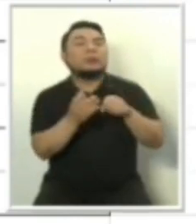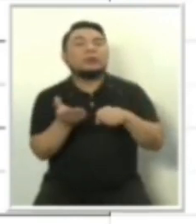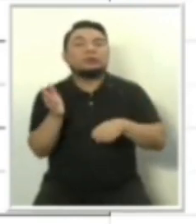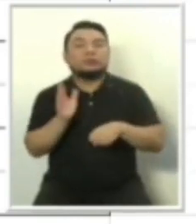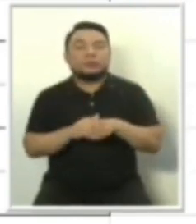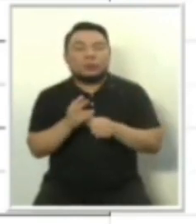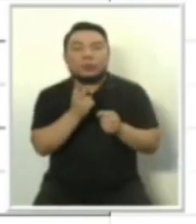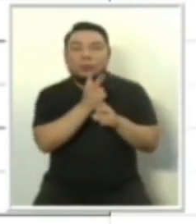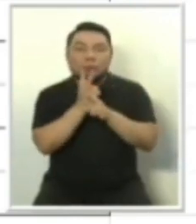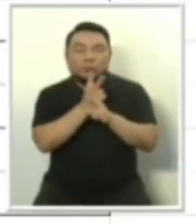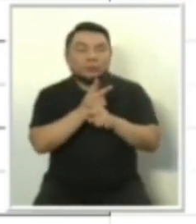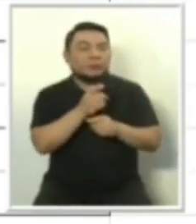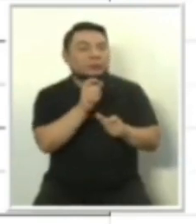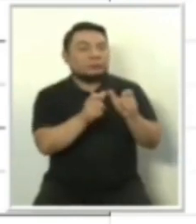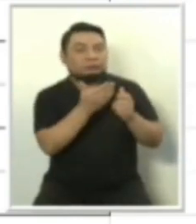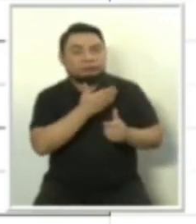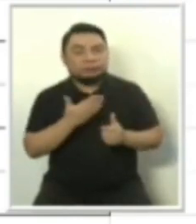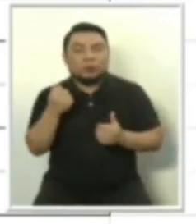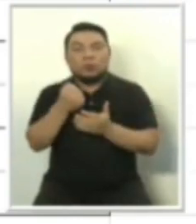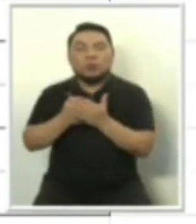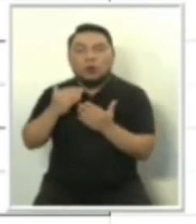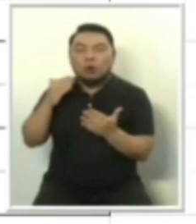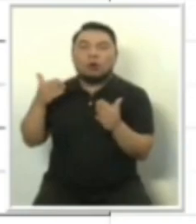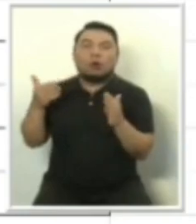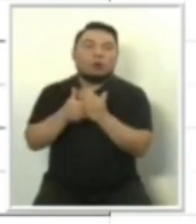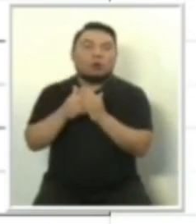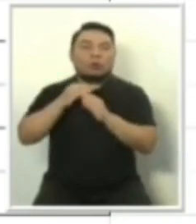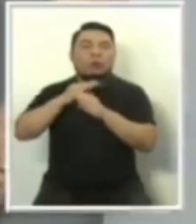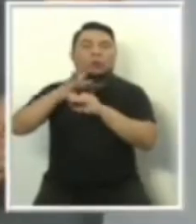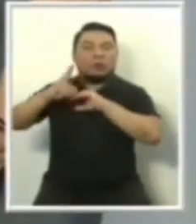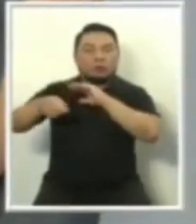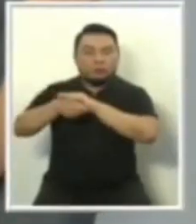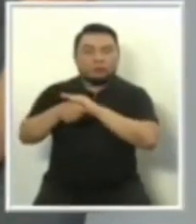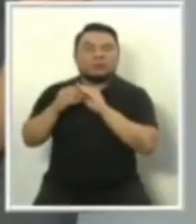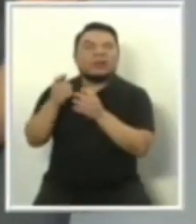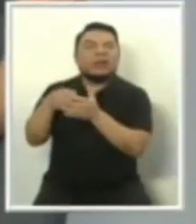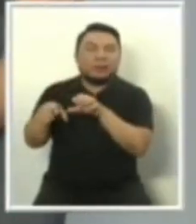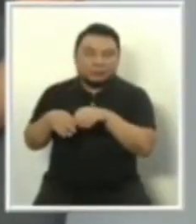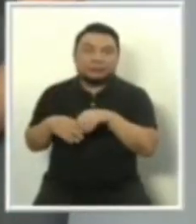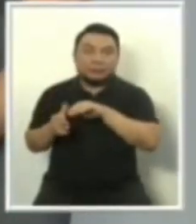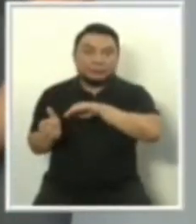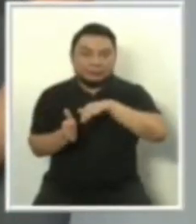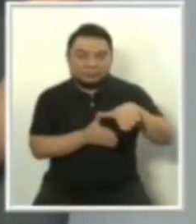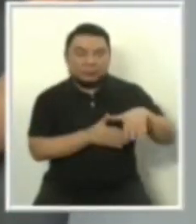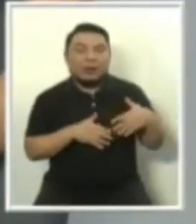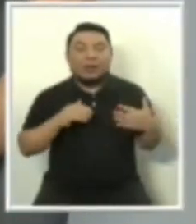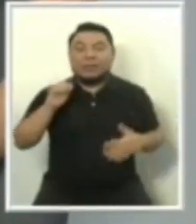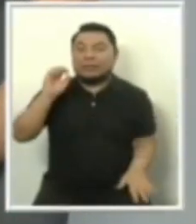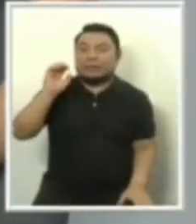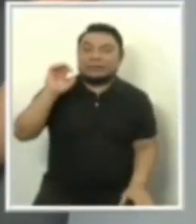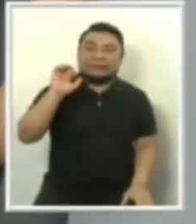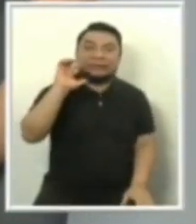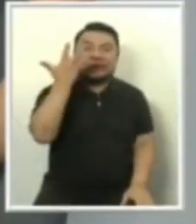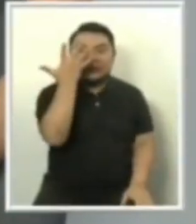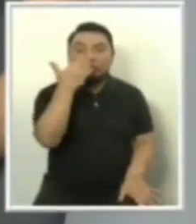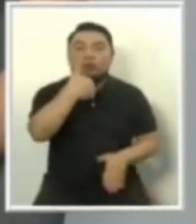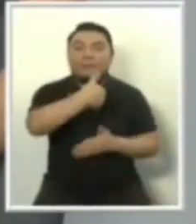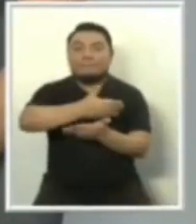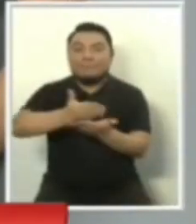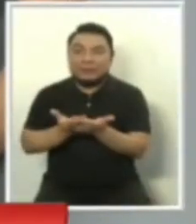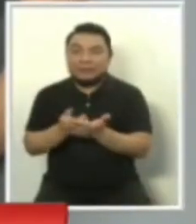pública y lucha contra la corrupción. Vamos al quinto, el quinto bloque, con estos seis candidatos,